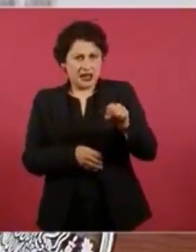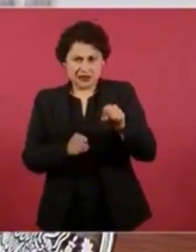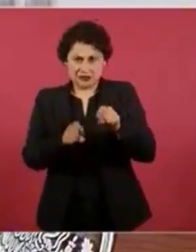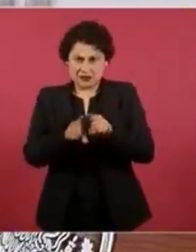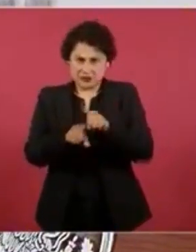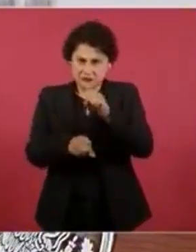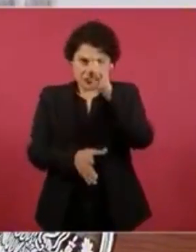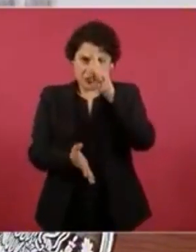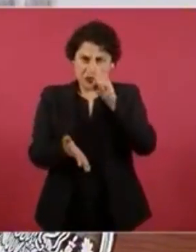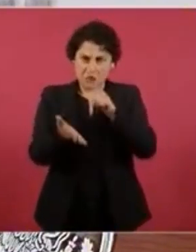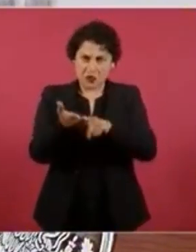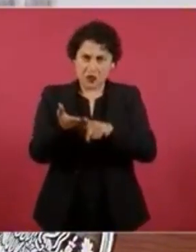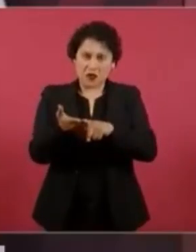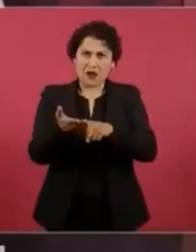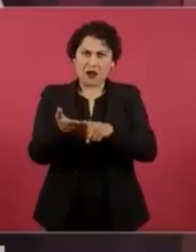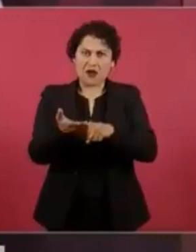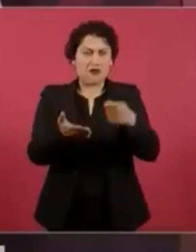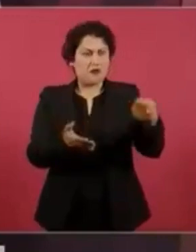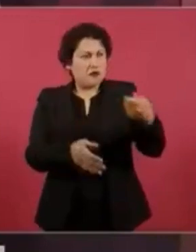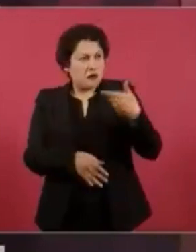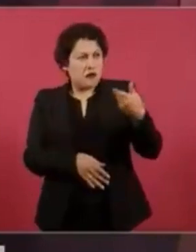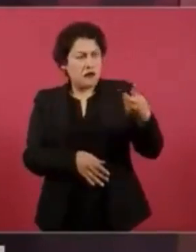Díaz Ordaz, Salinas